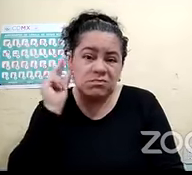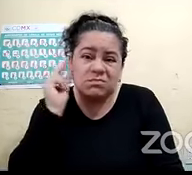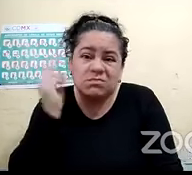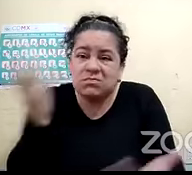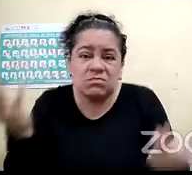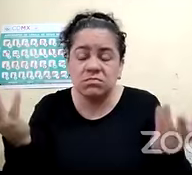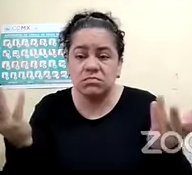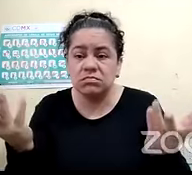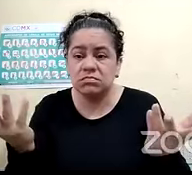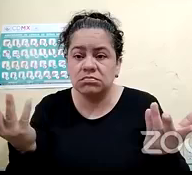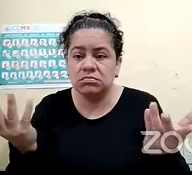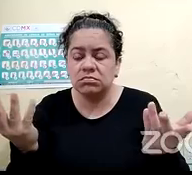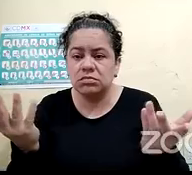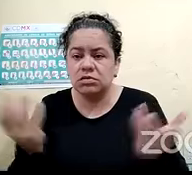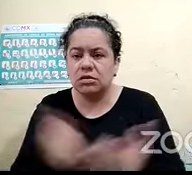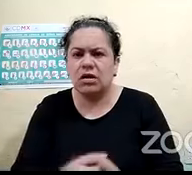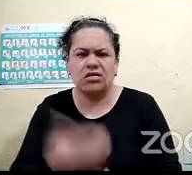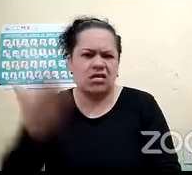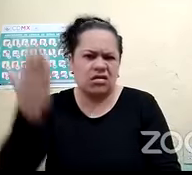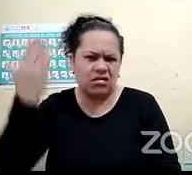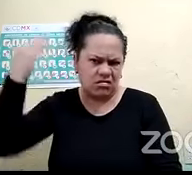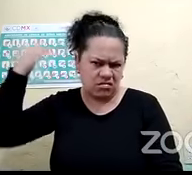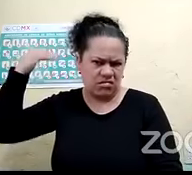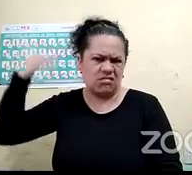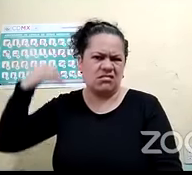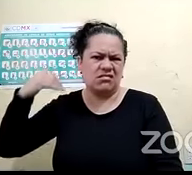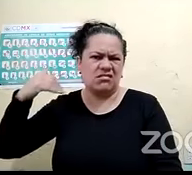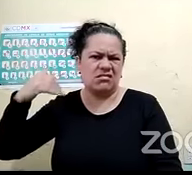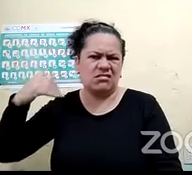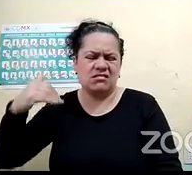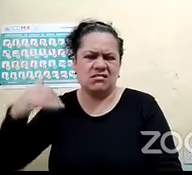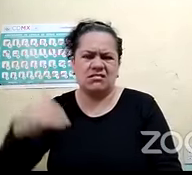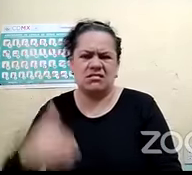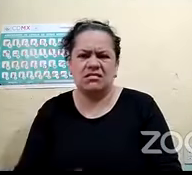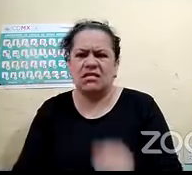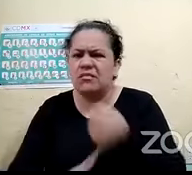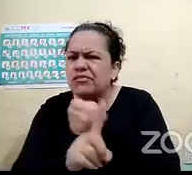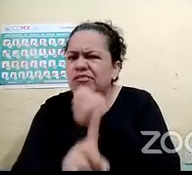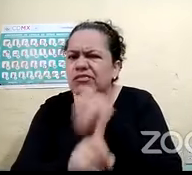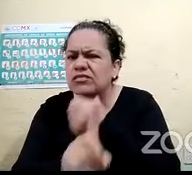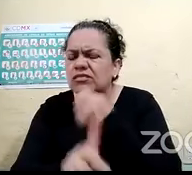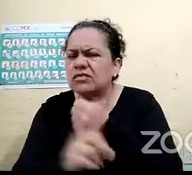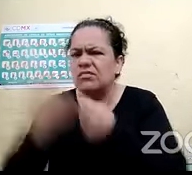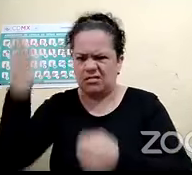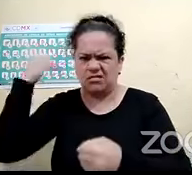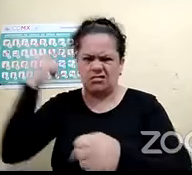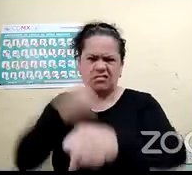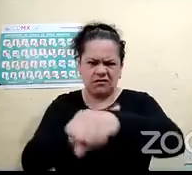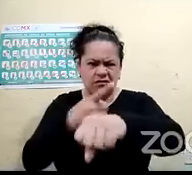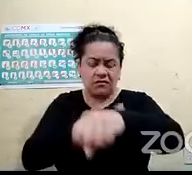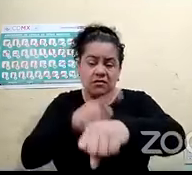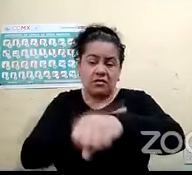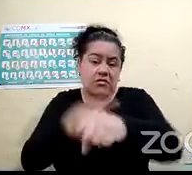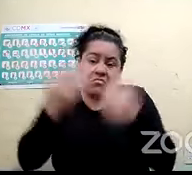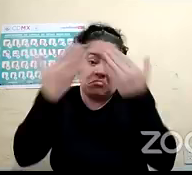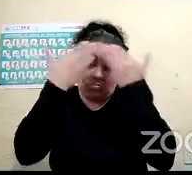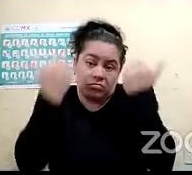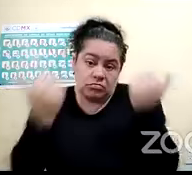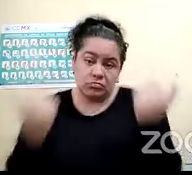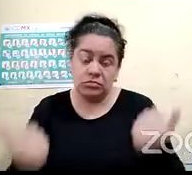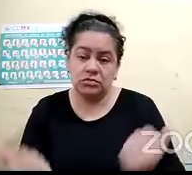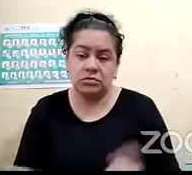pues, a lo mejor ya venía algo con esos problemas, pero no, fue algo